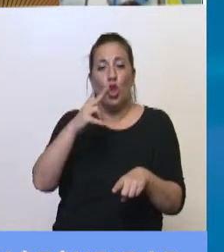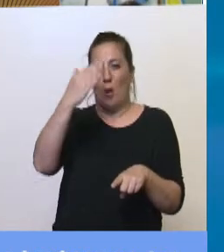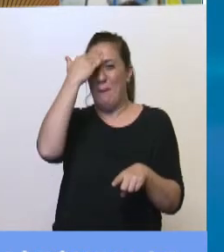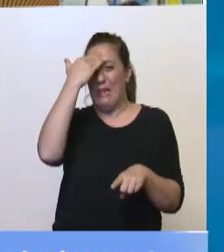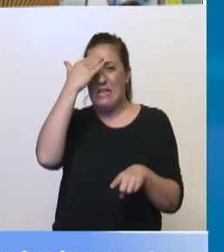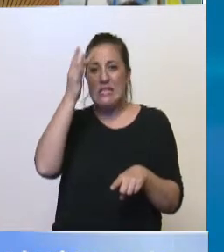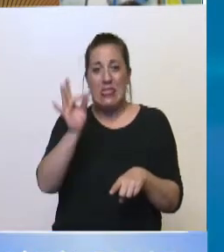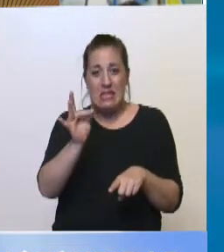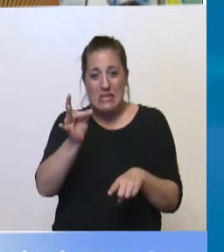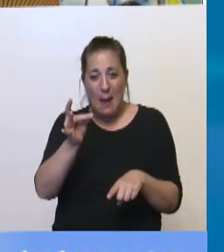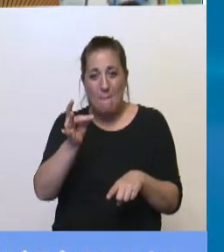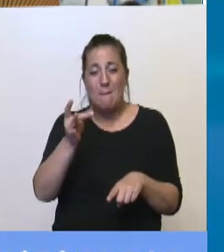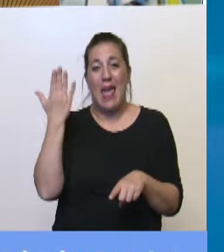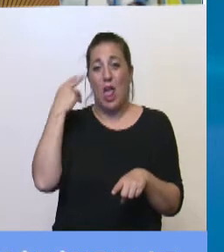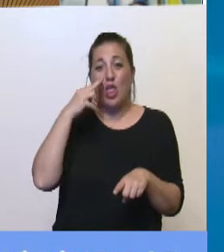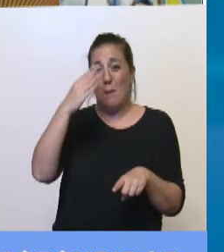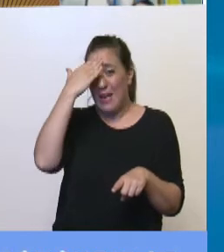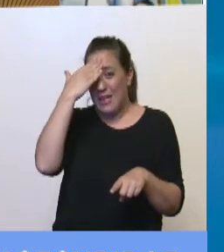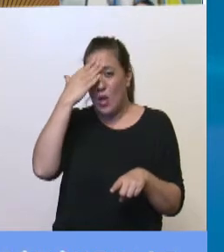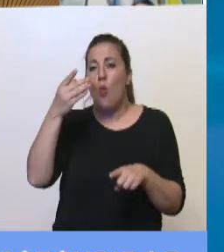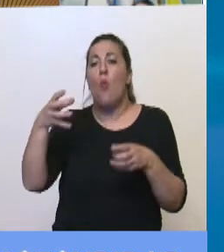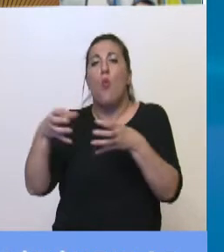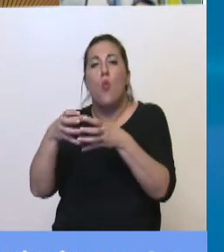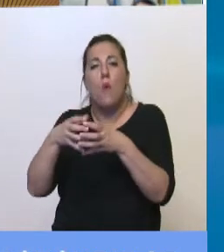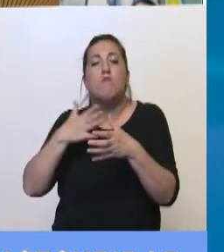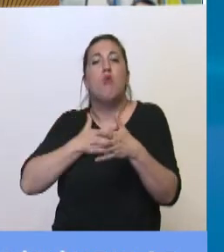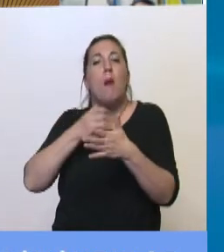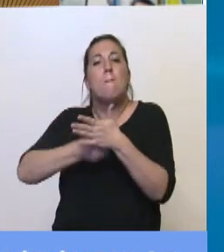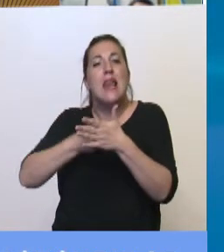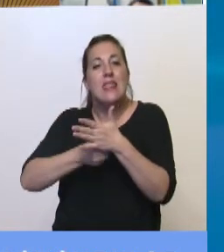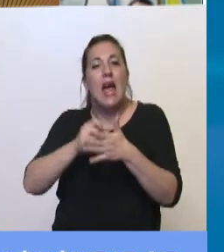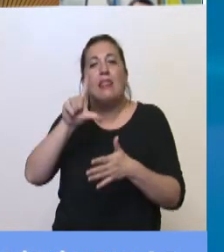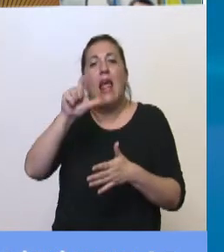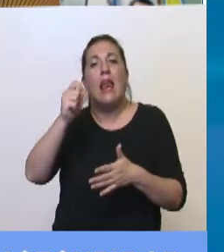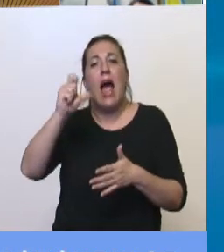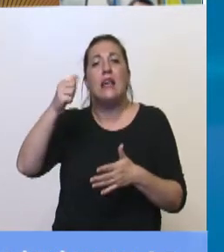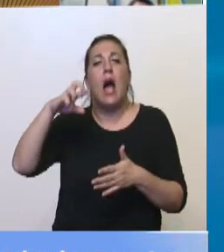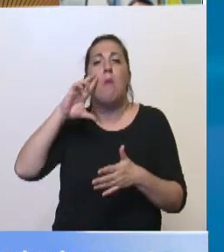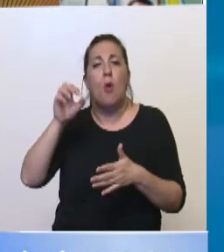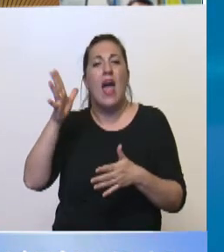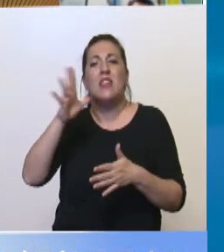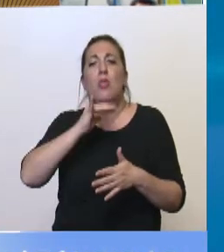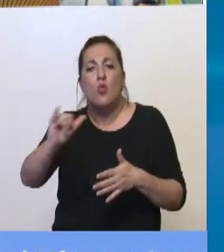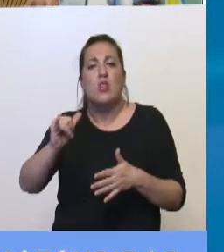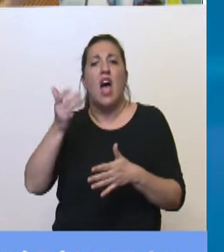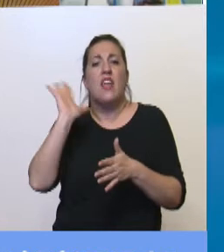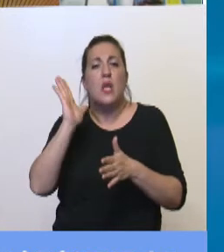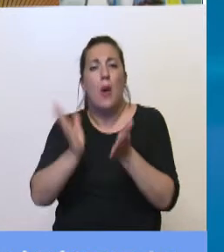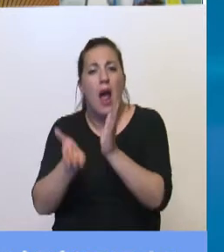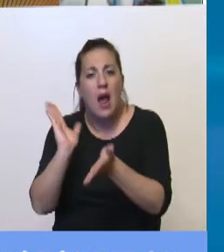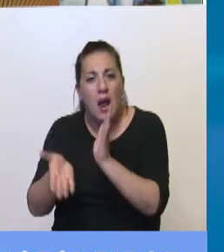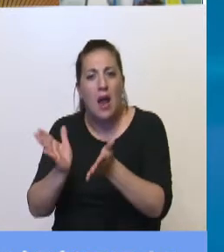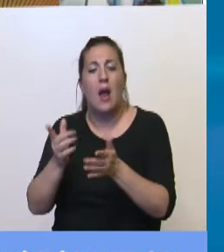en diciembre, cuando militantes de una agrupación política de la Cámpara denunciaron que hubieran sido reprimidos por la